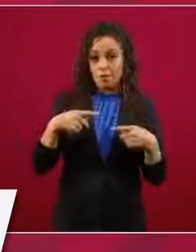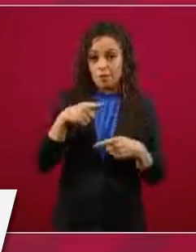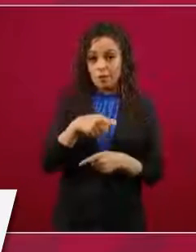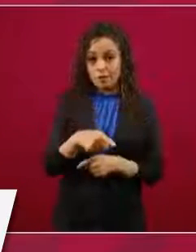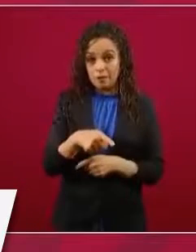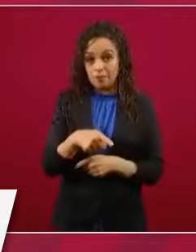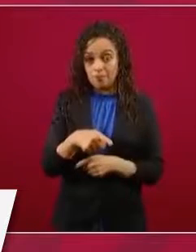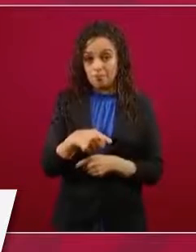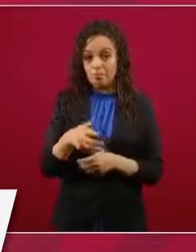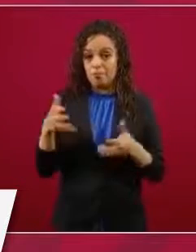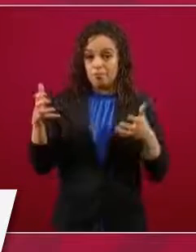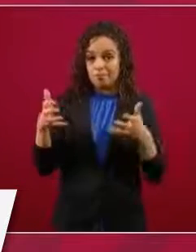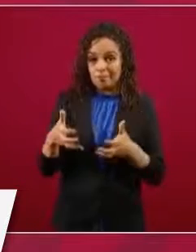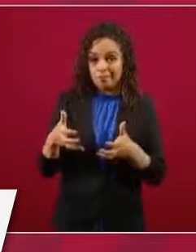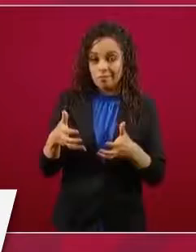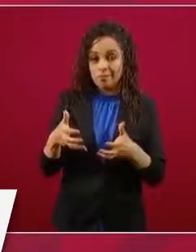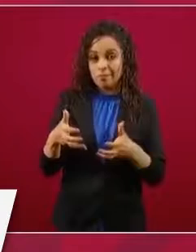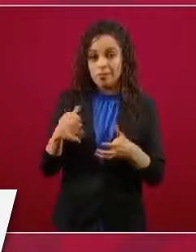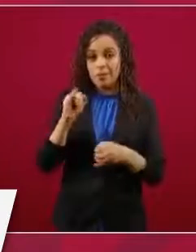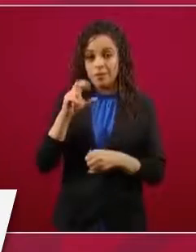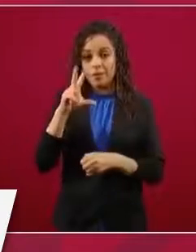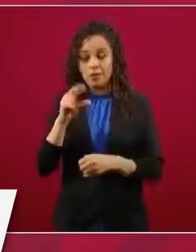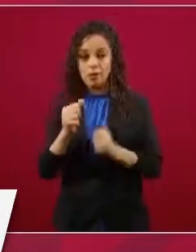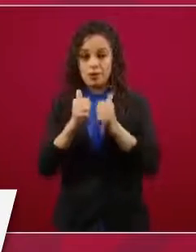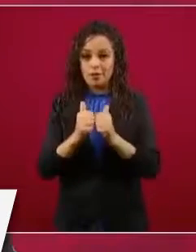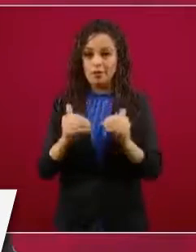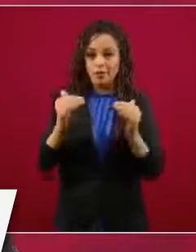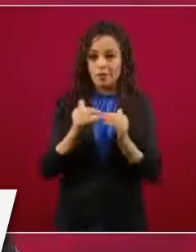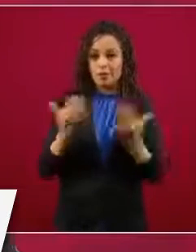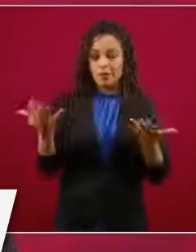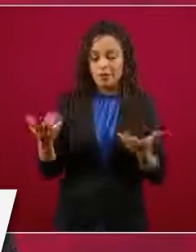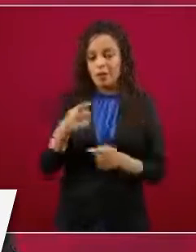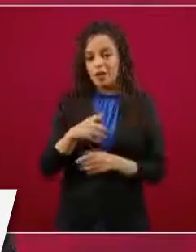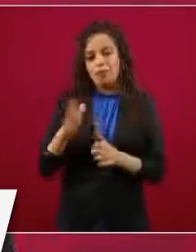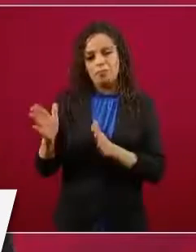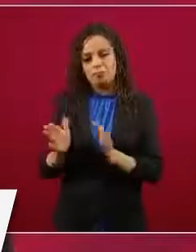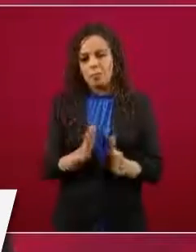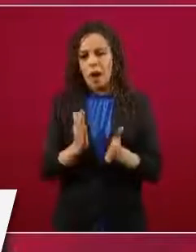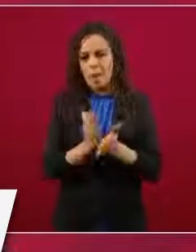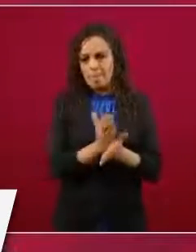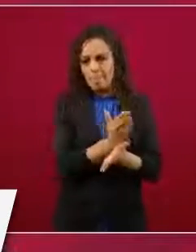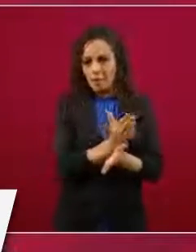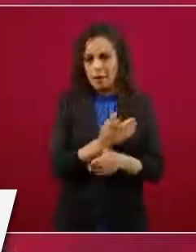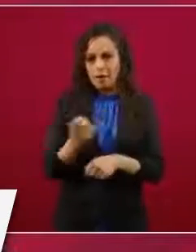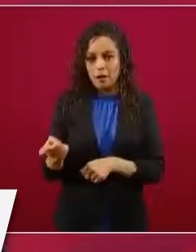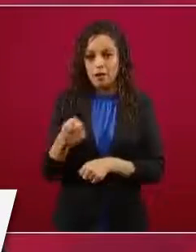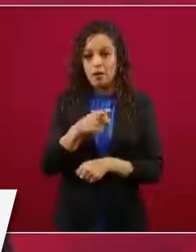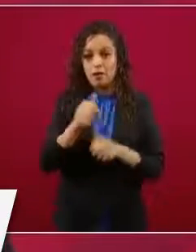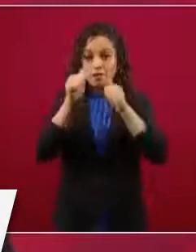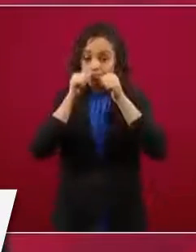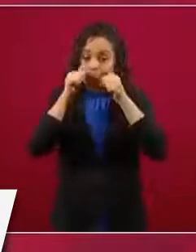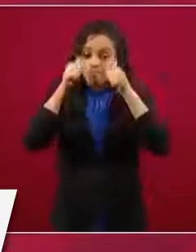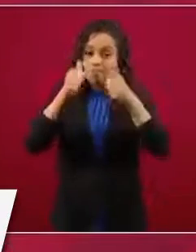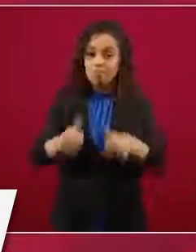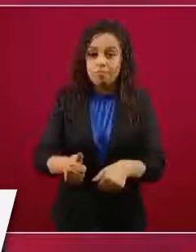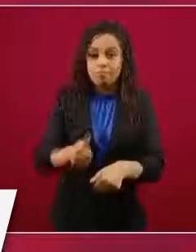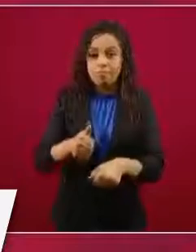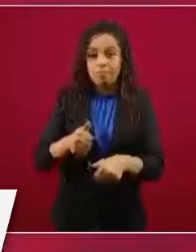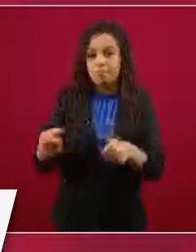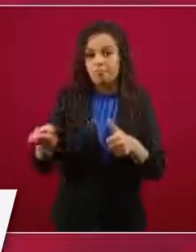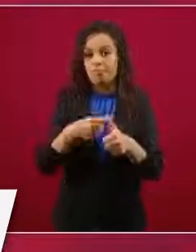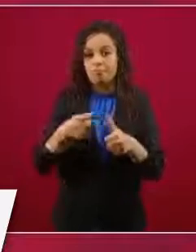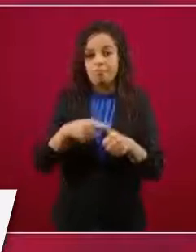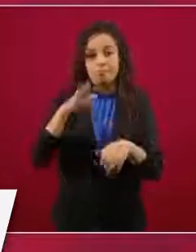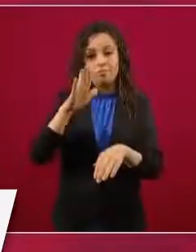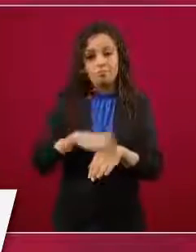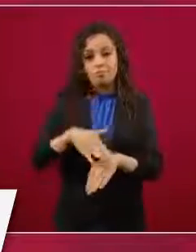en la atención médica, y entonces ahí es en donde estamos el día de hoy, concentrándonos